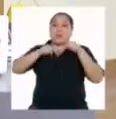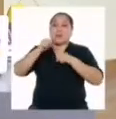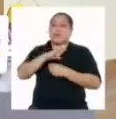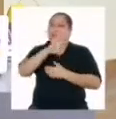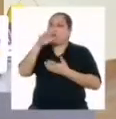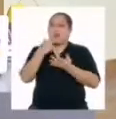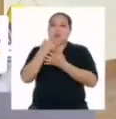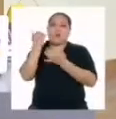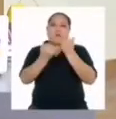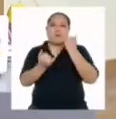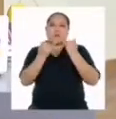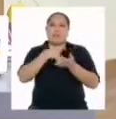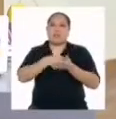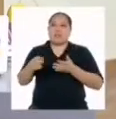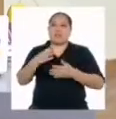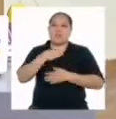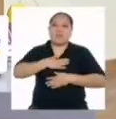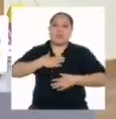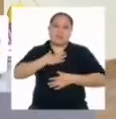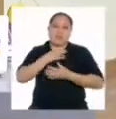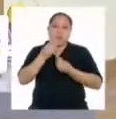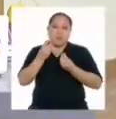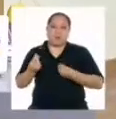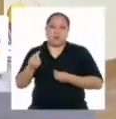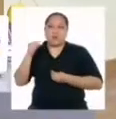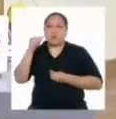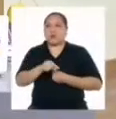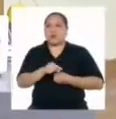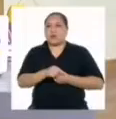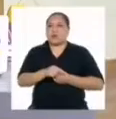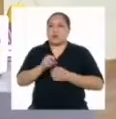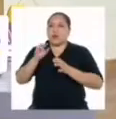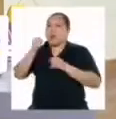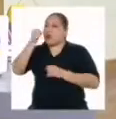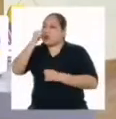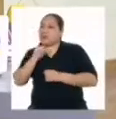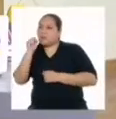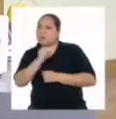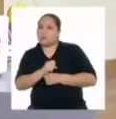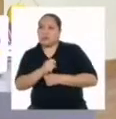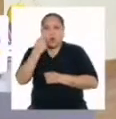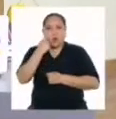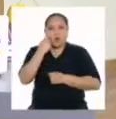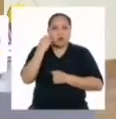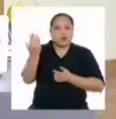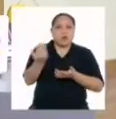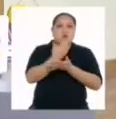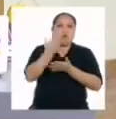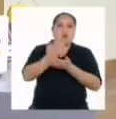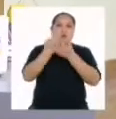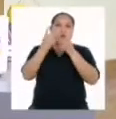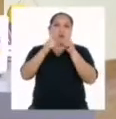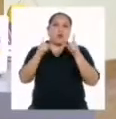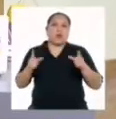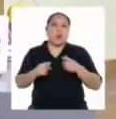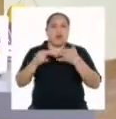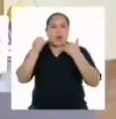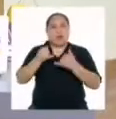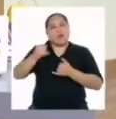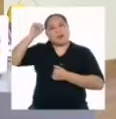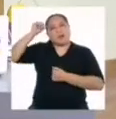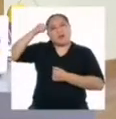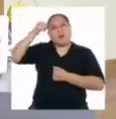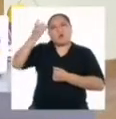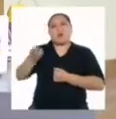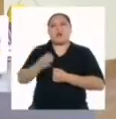todos los fines de semana y nos divertíamos mucho. Parábamos en el camino a tomar un helado o a conocer nuevos lugares. Ahora